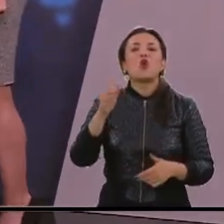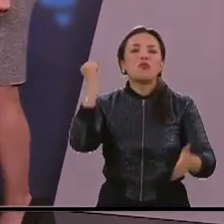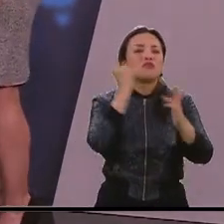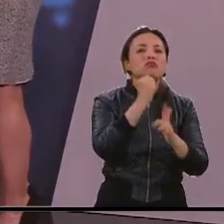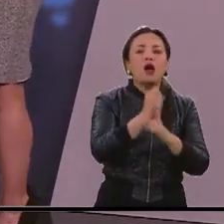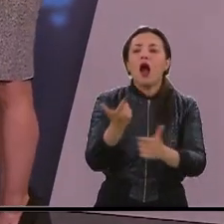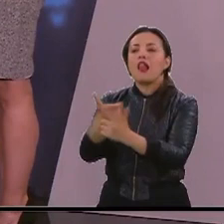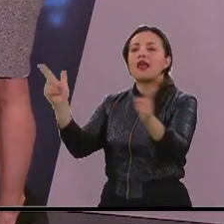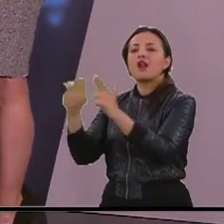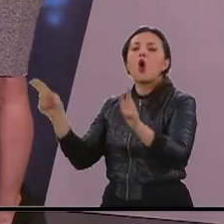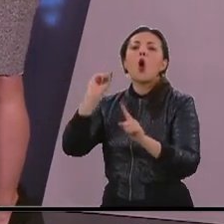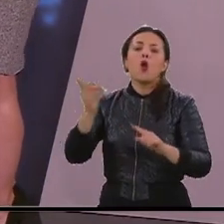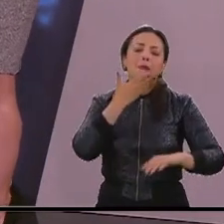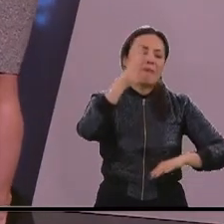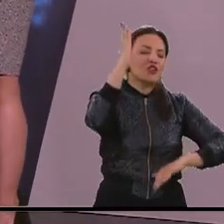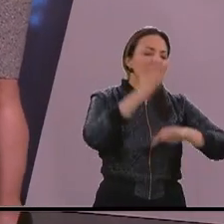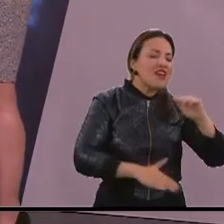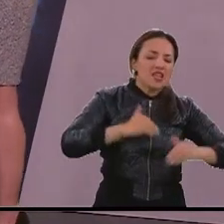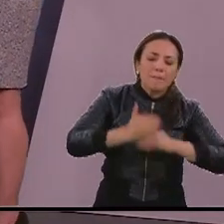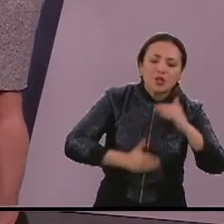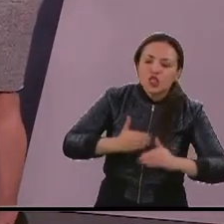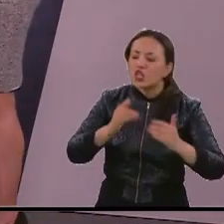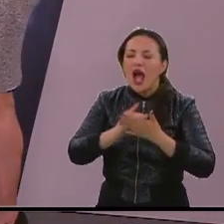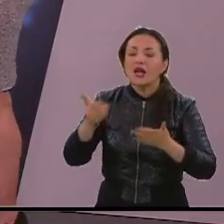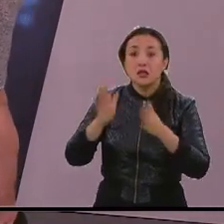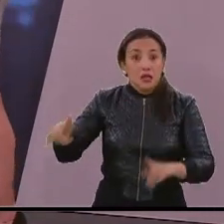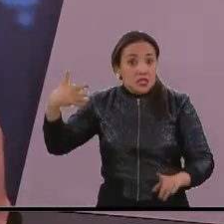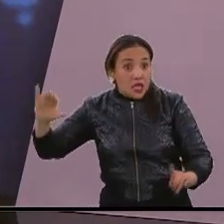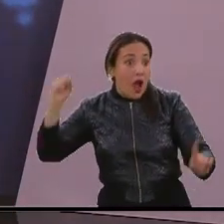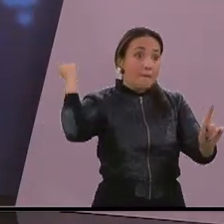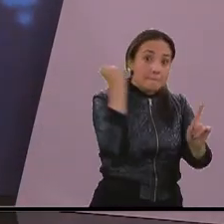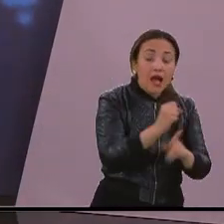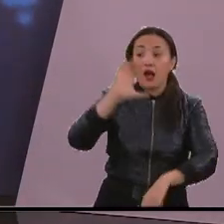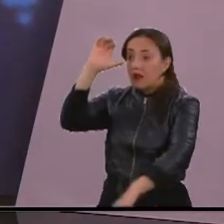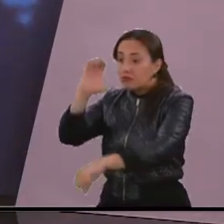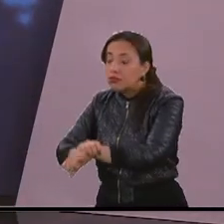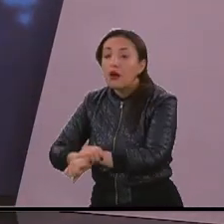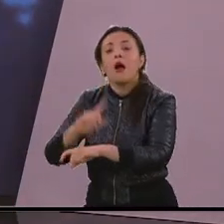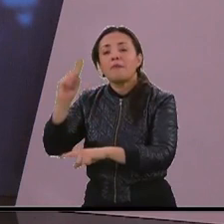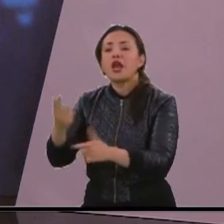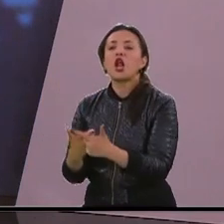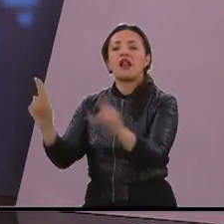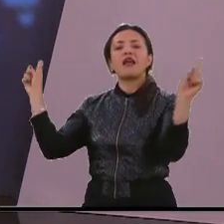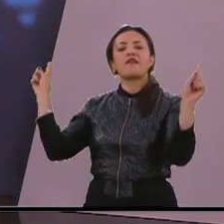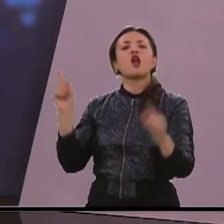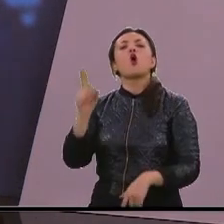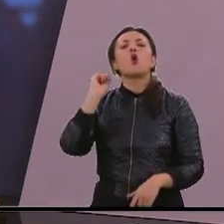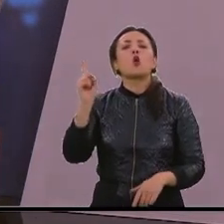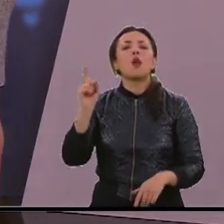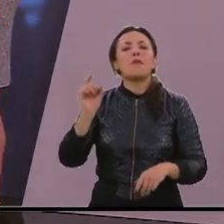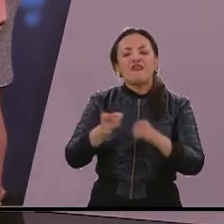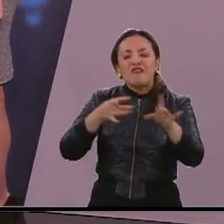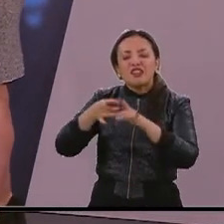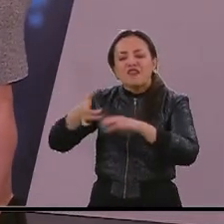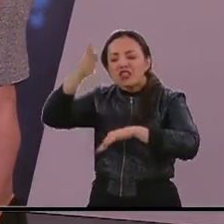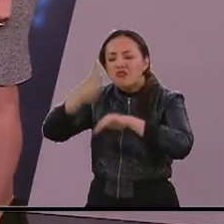de términos. O sea, hombres que asesinaron a las mujeres, que fueron capturados, pero que salen libres porque los términos se